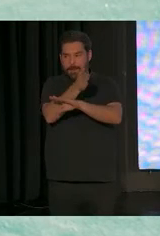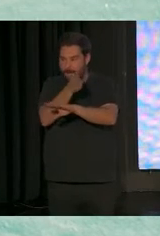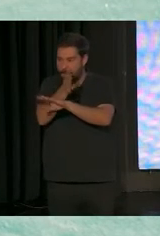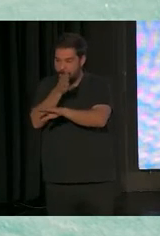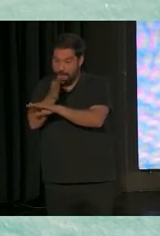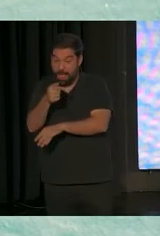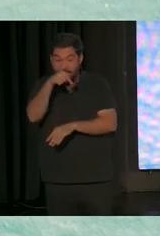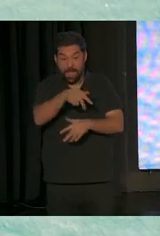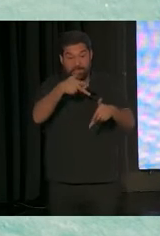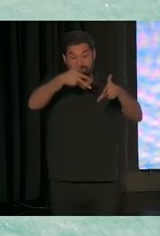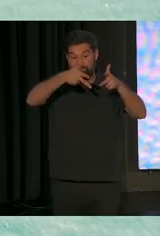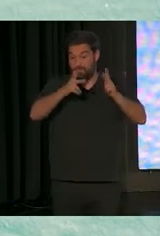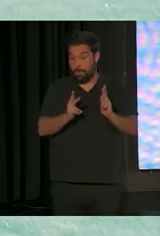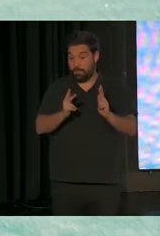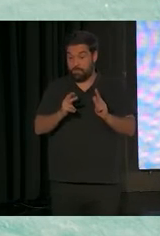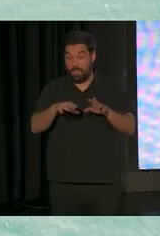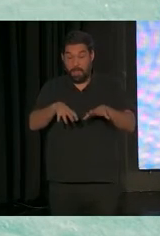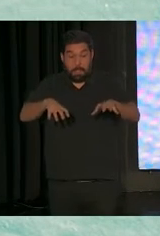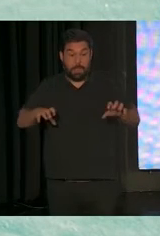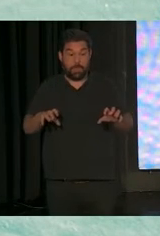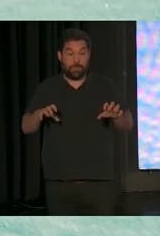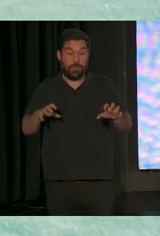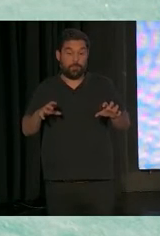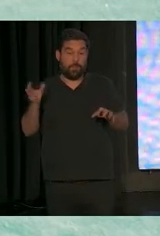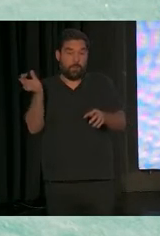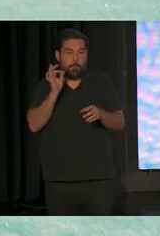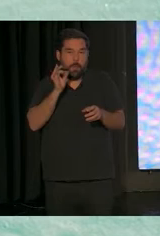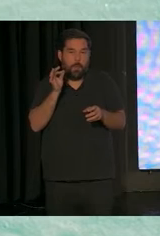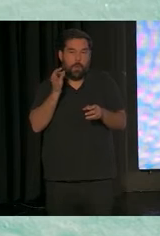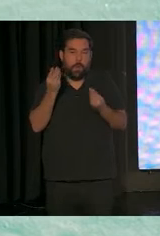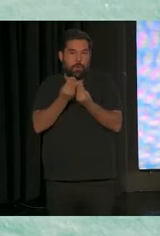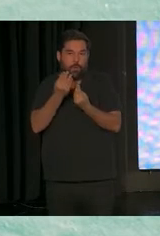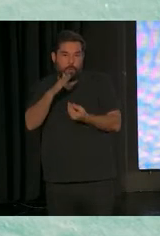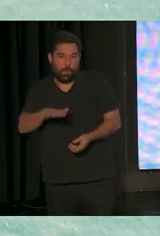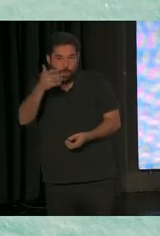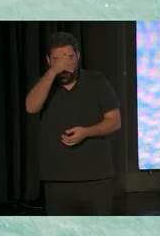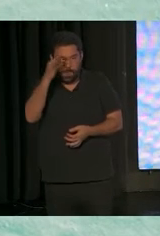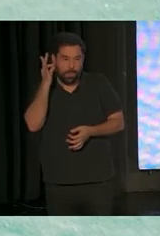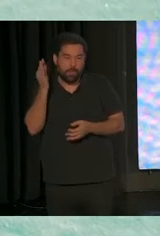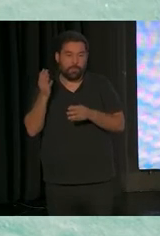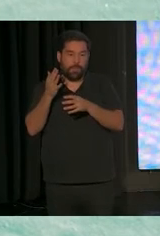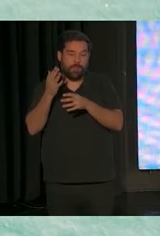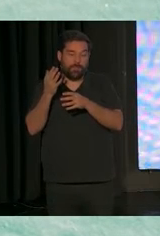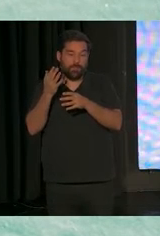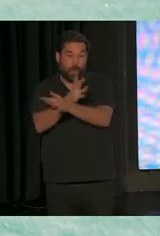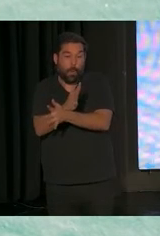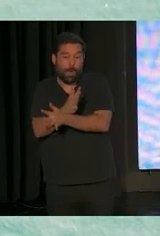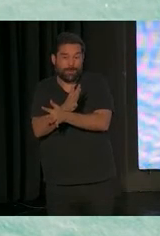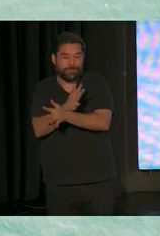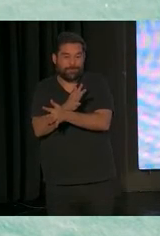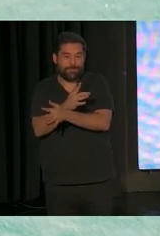haciendo es sentarnos en el sillón o sentarnos a jugar con el niño en el salón. Por lo cual, hablamos de rutinas, pero ¿qué estamos haciendo?